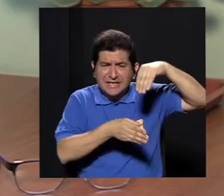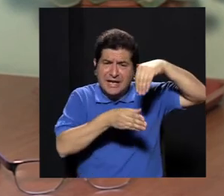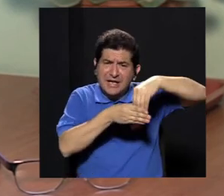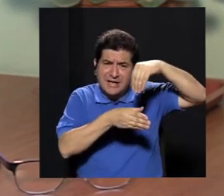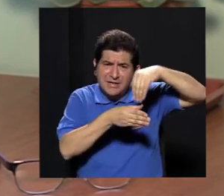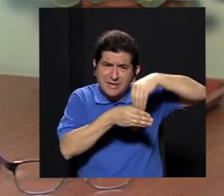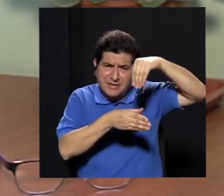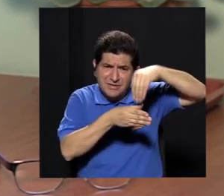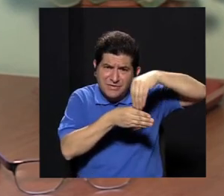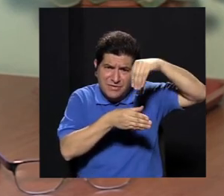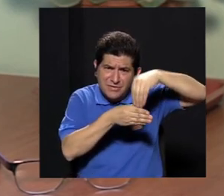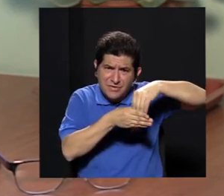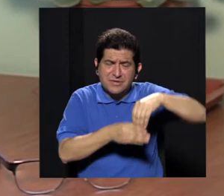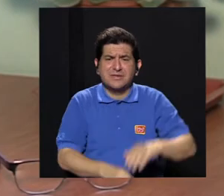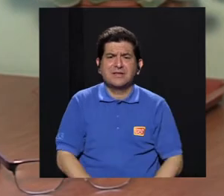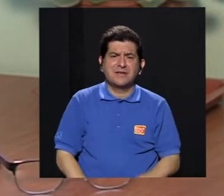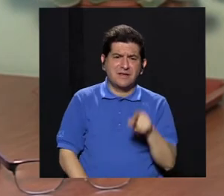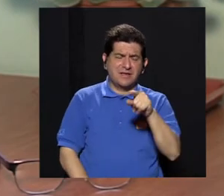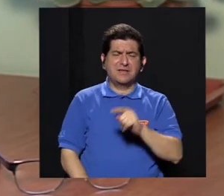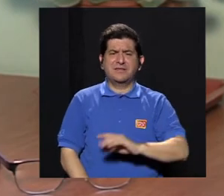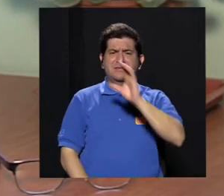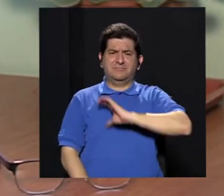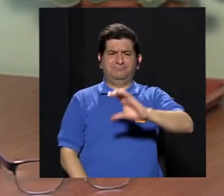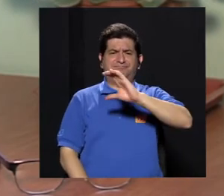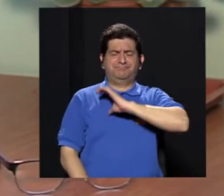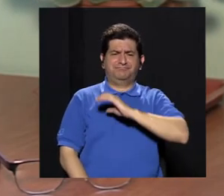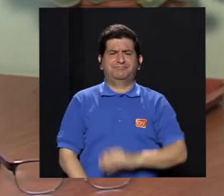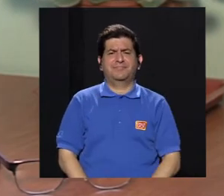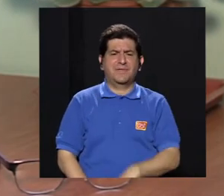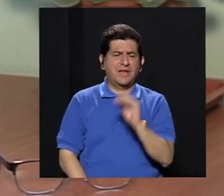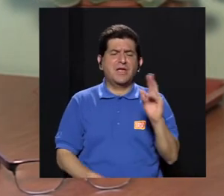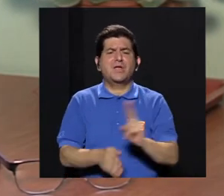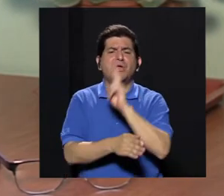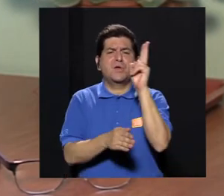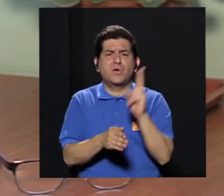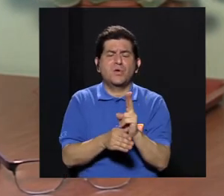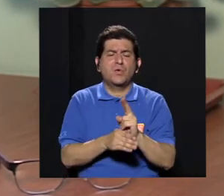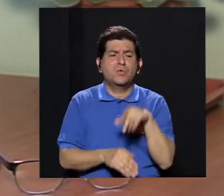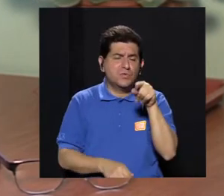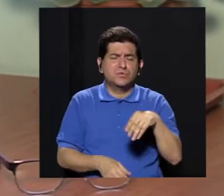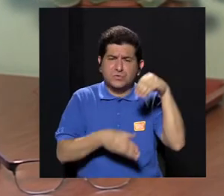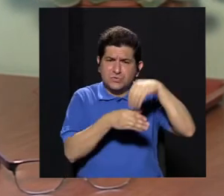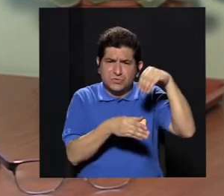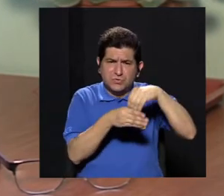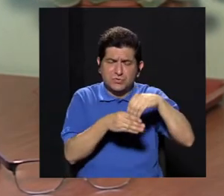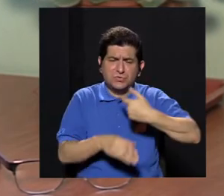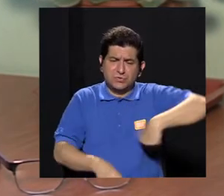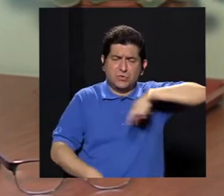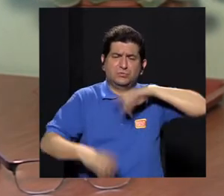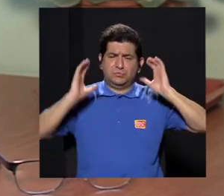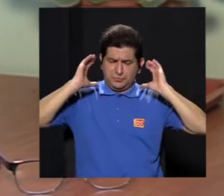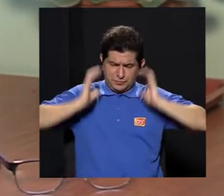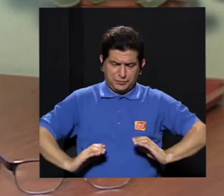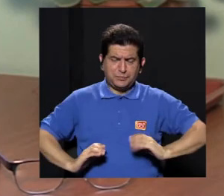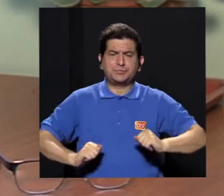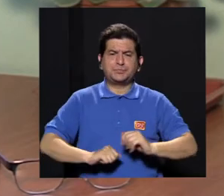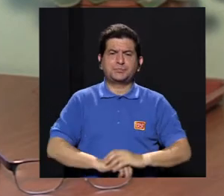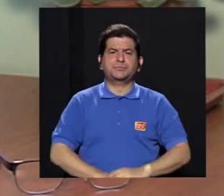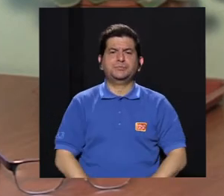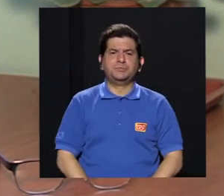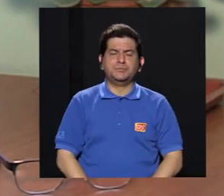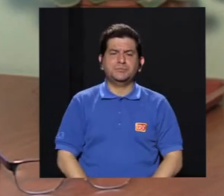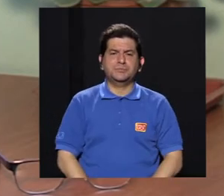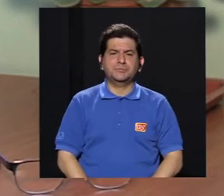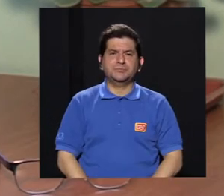más, digamos, la cantidad de nutrientes y la utilidad de esos nutrientes en nuestro